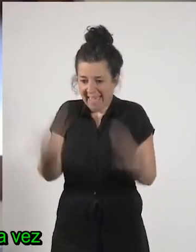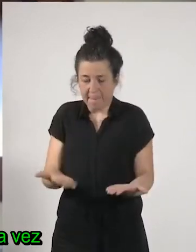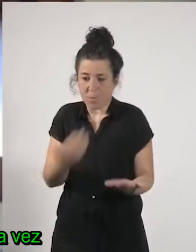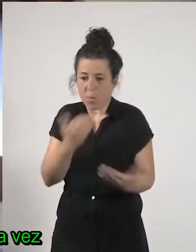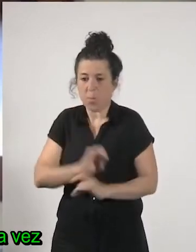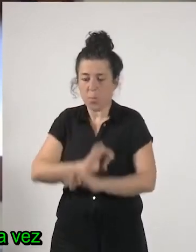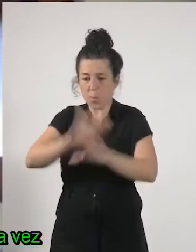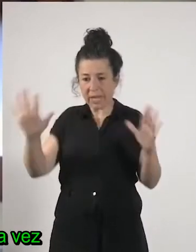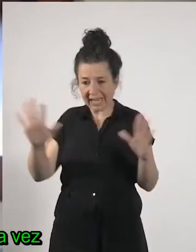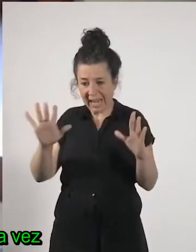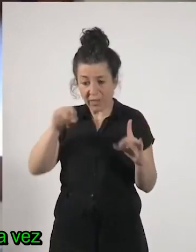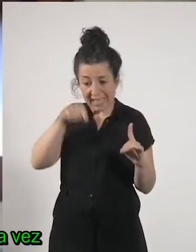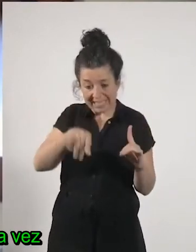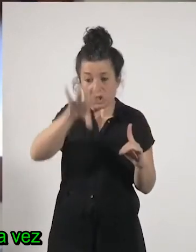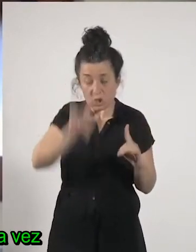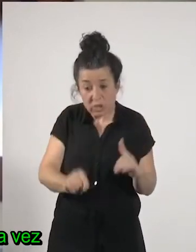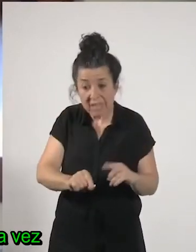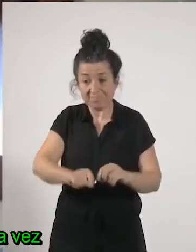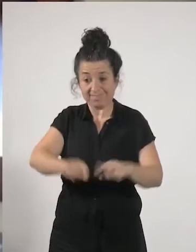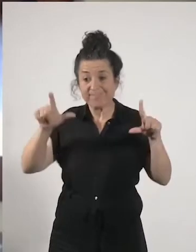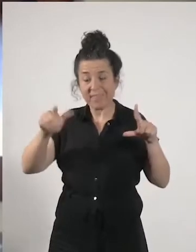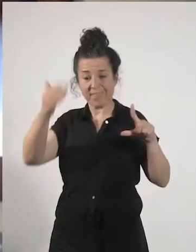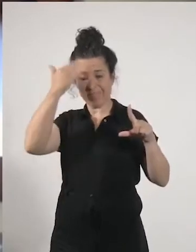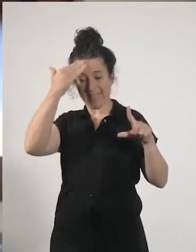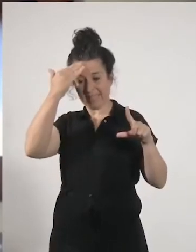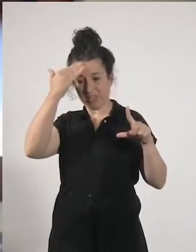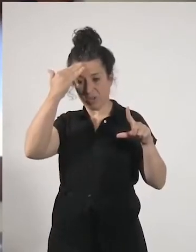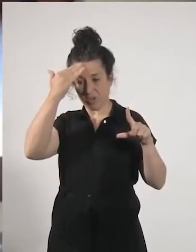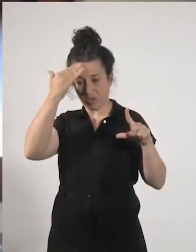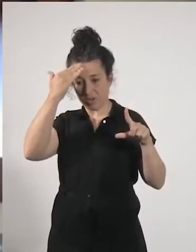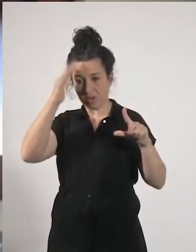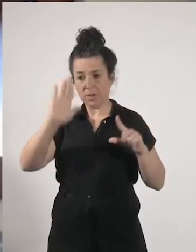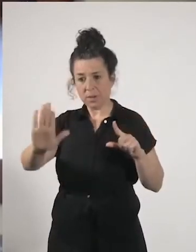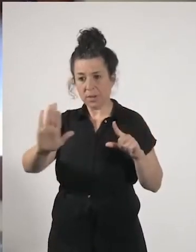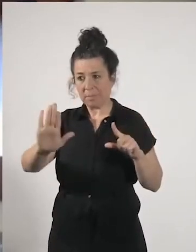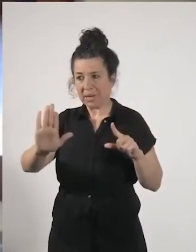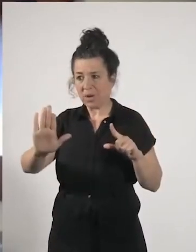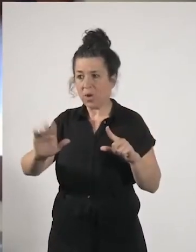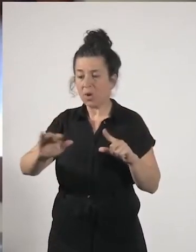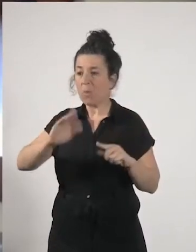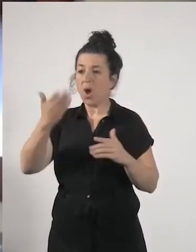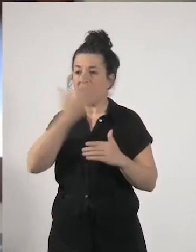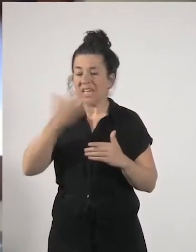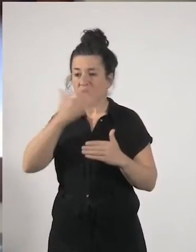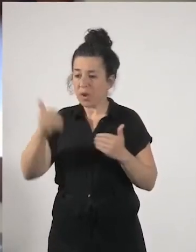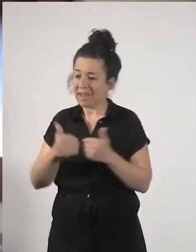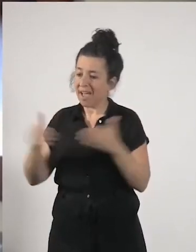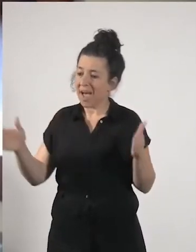mientras que no se nos cuenta de una vez si de verdad las escuelas van a abrir con normalidad